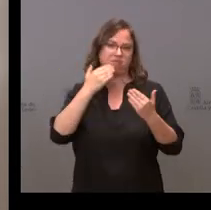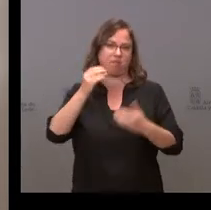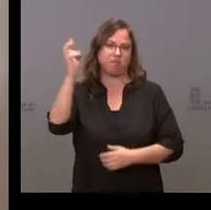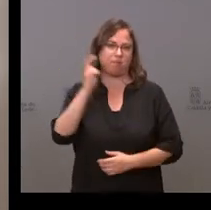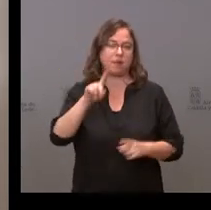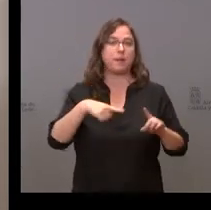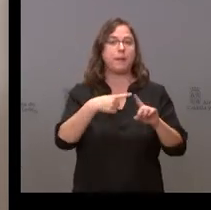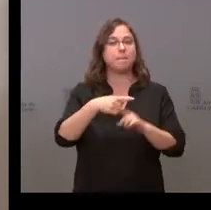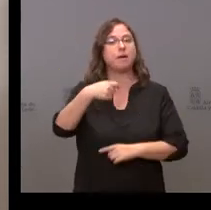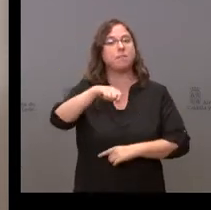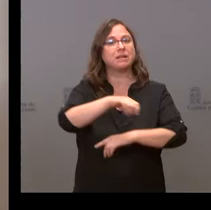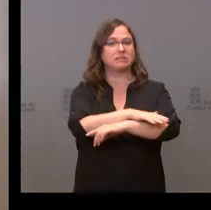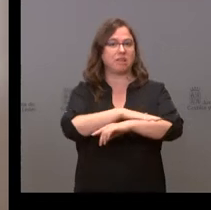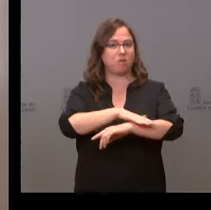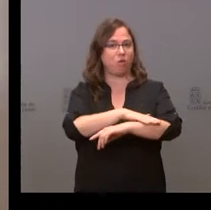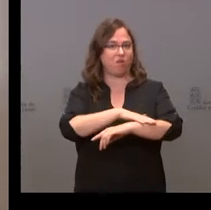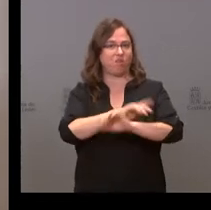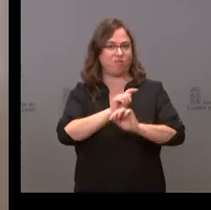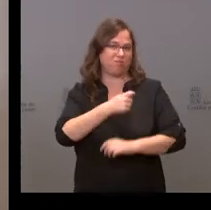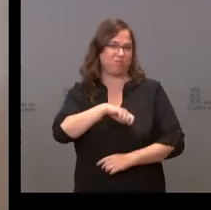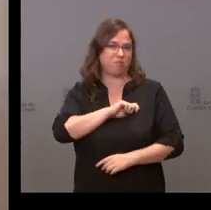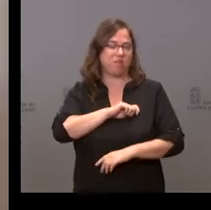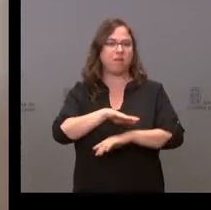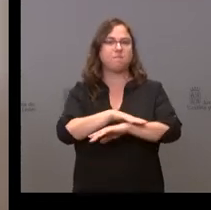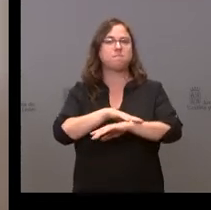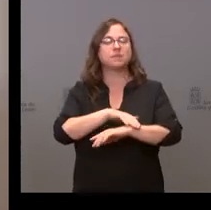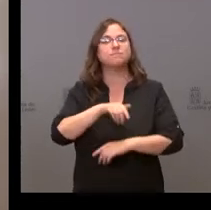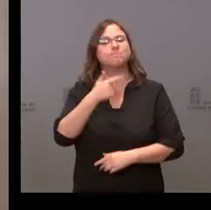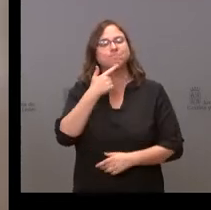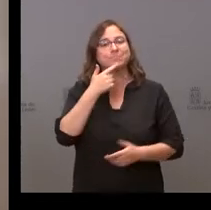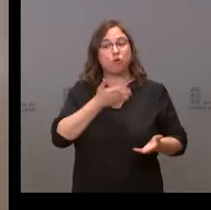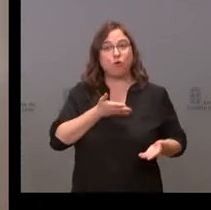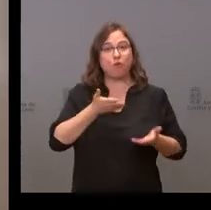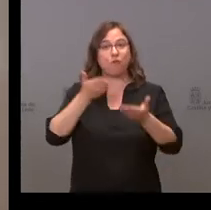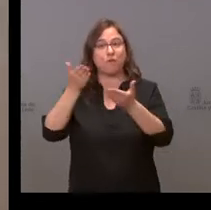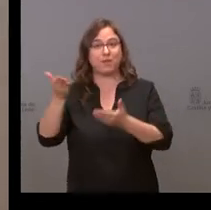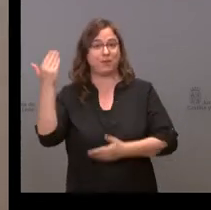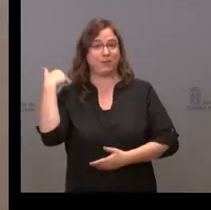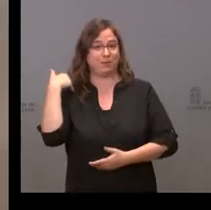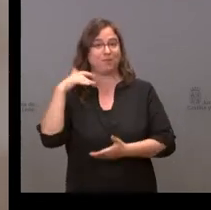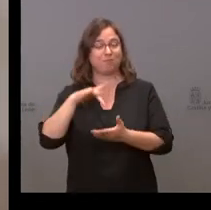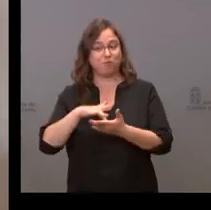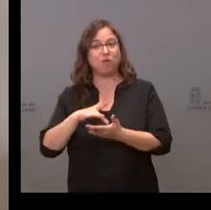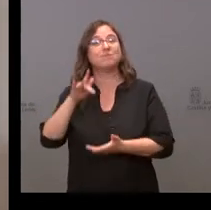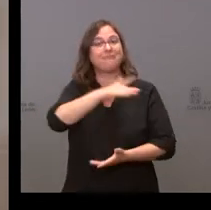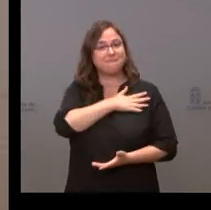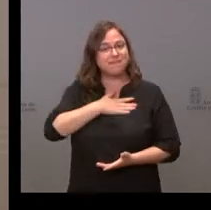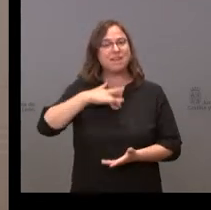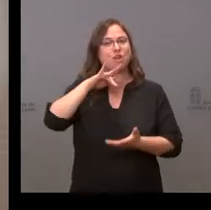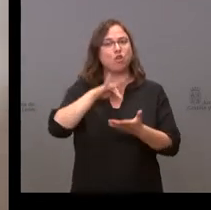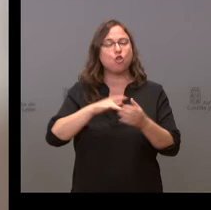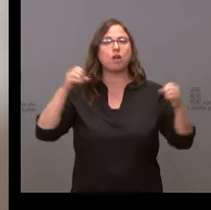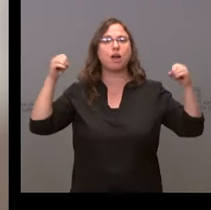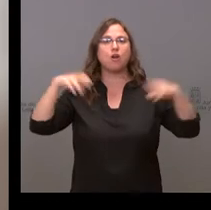del Gobierno de España haya acogido la invitación, el ofrecimiento que le hice para que esta conferencia de presidentes se